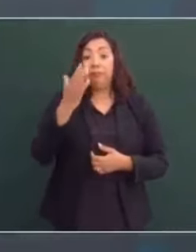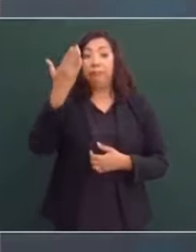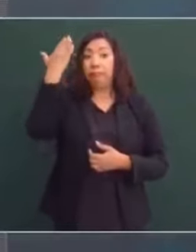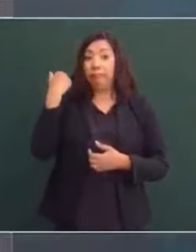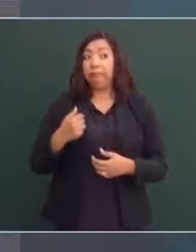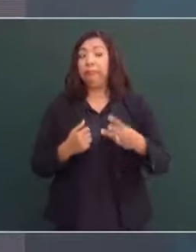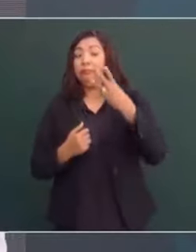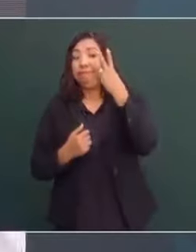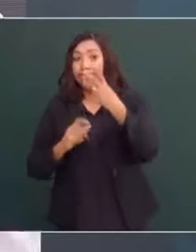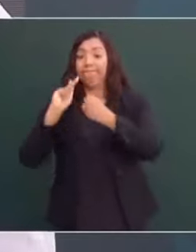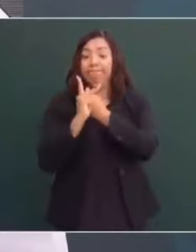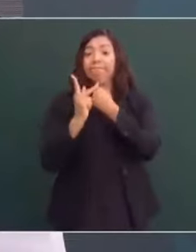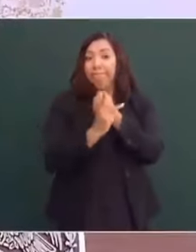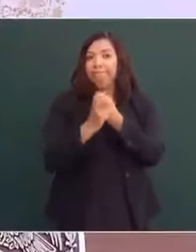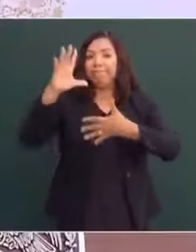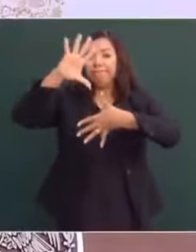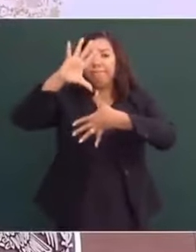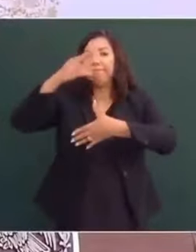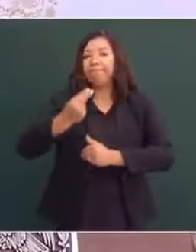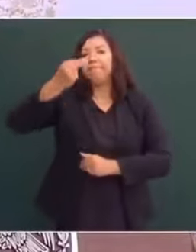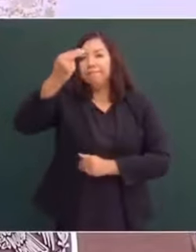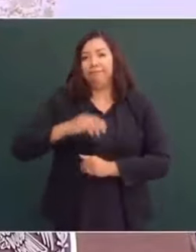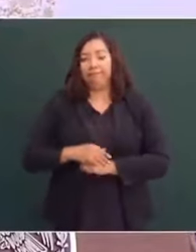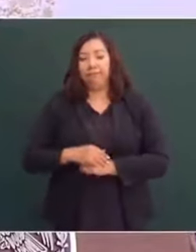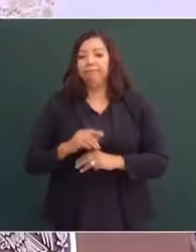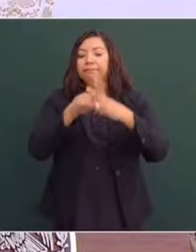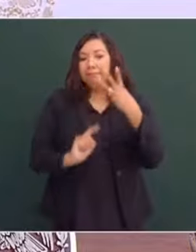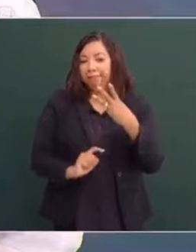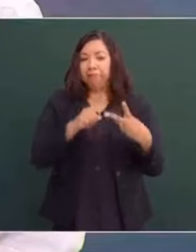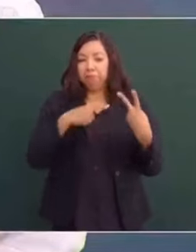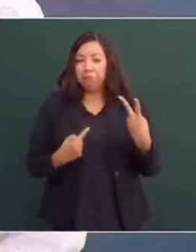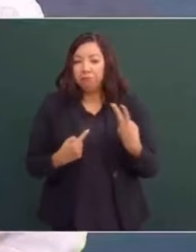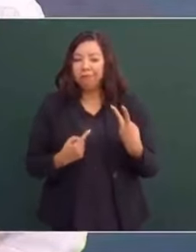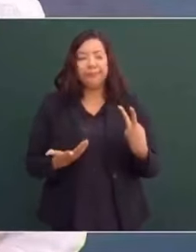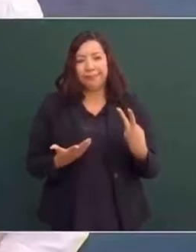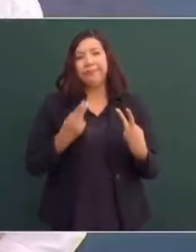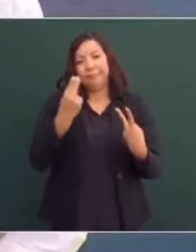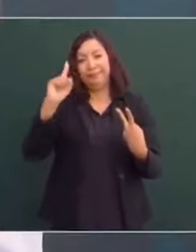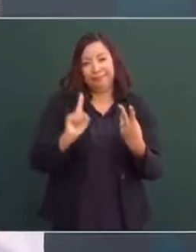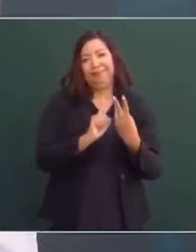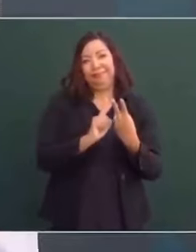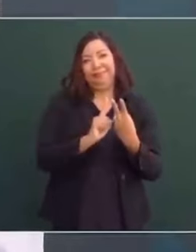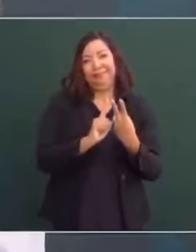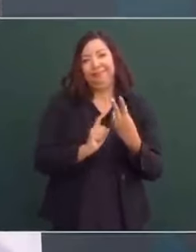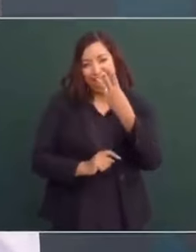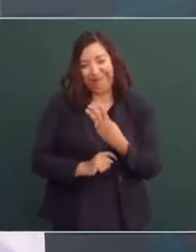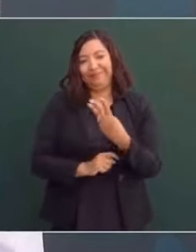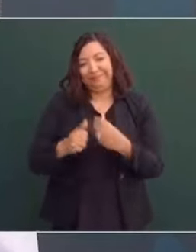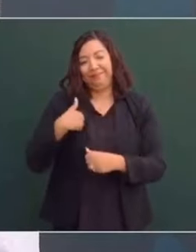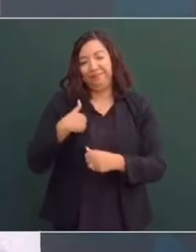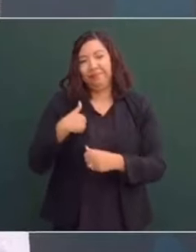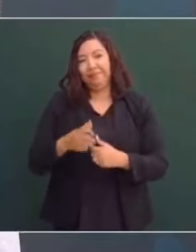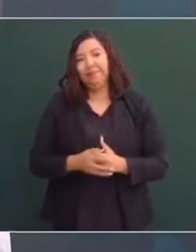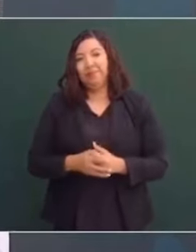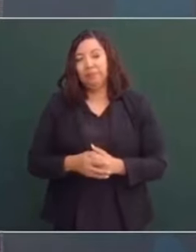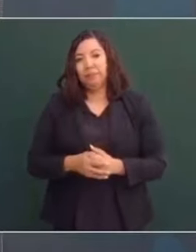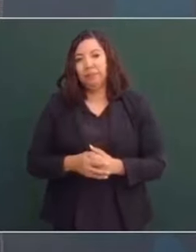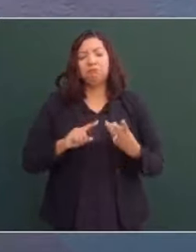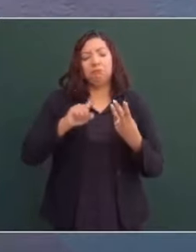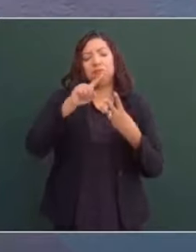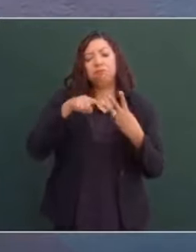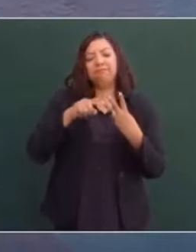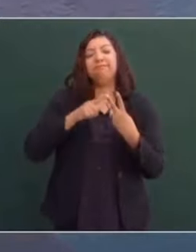que era el Tratado de América del Norte, y que no podíamos hacerlo, los dos. Aún cuando México pudo haber